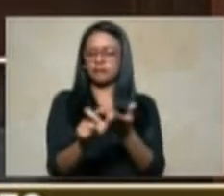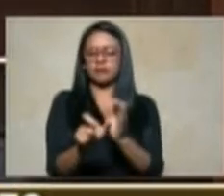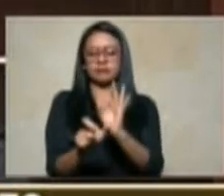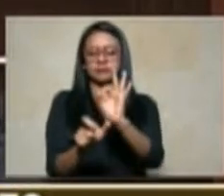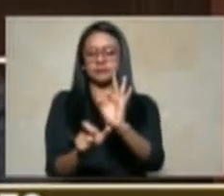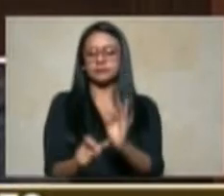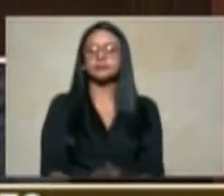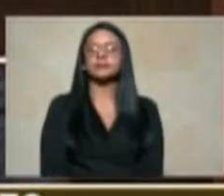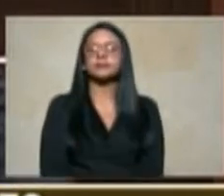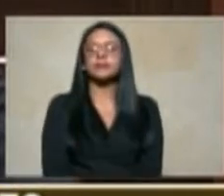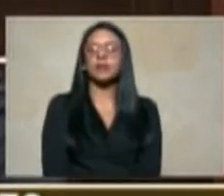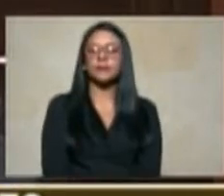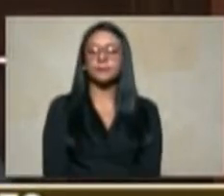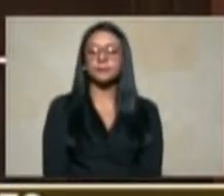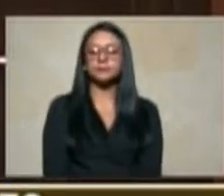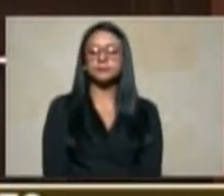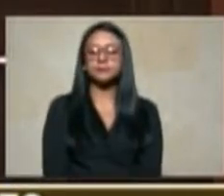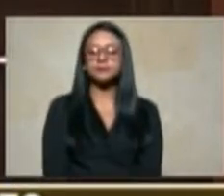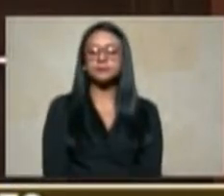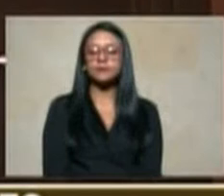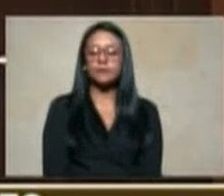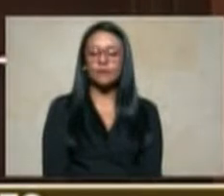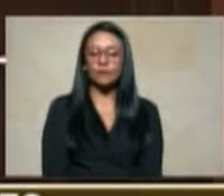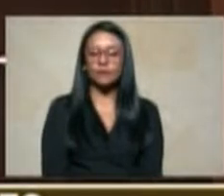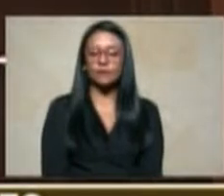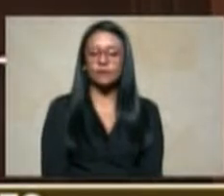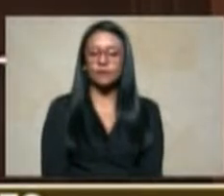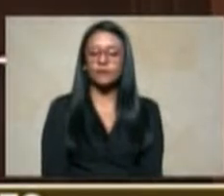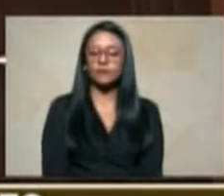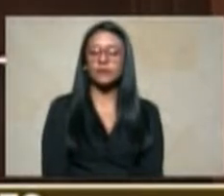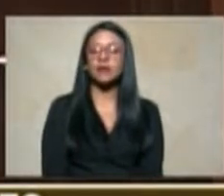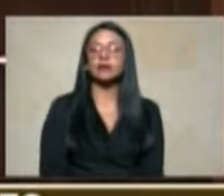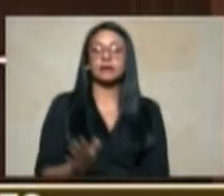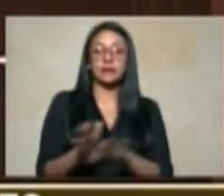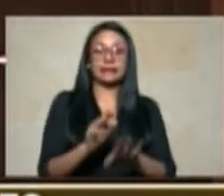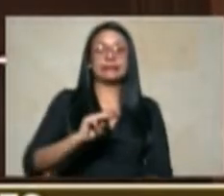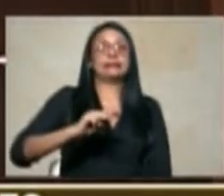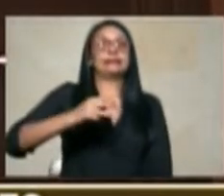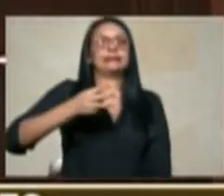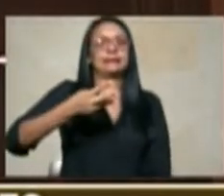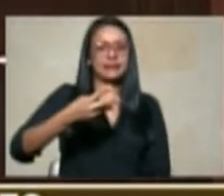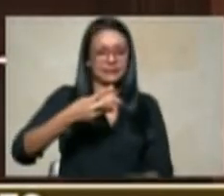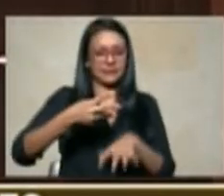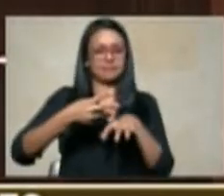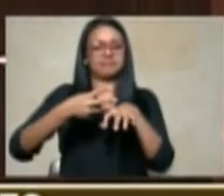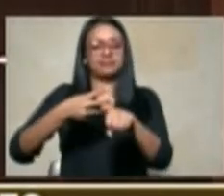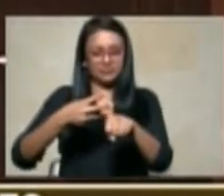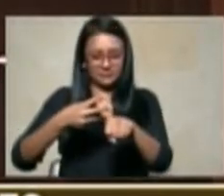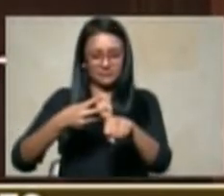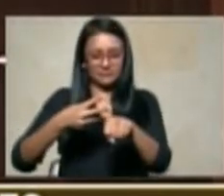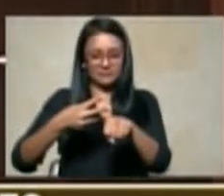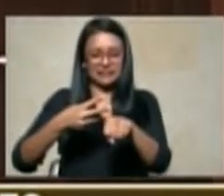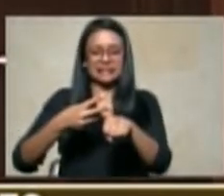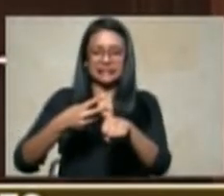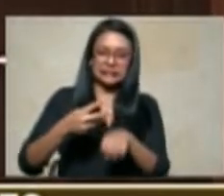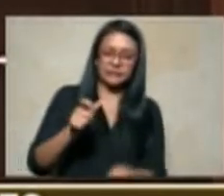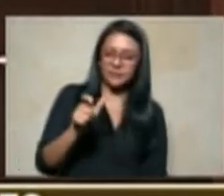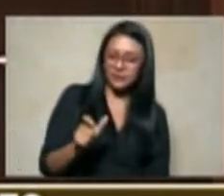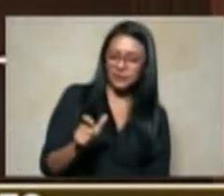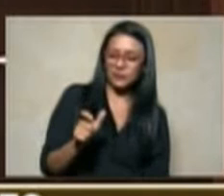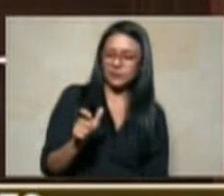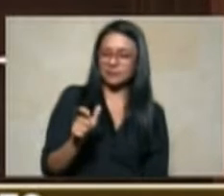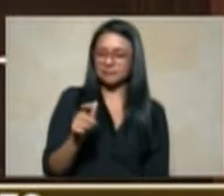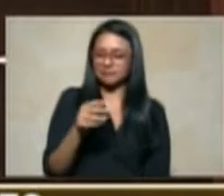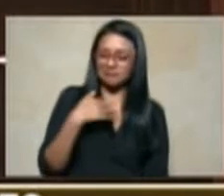en materia de terceros exentos de buena fe que es otra de las figuras que se discute con mucha frecuencia respecto del